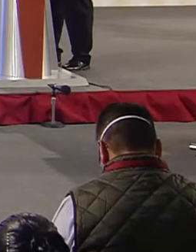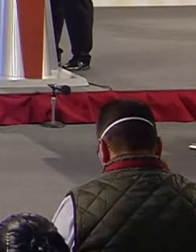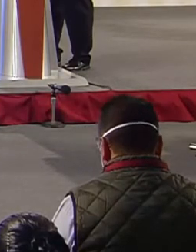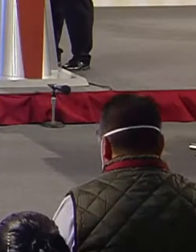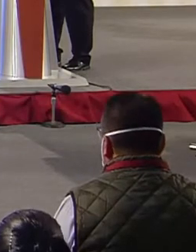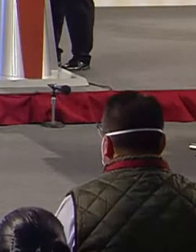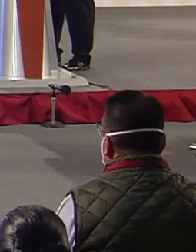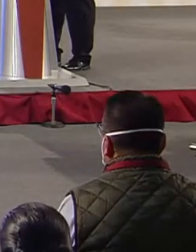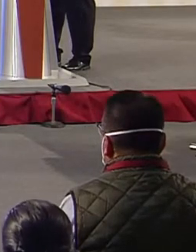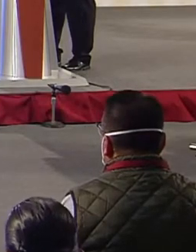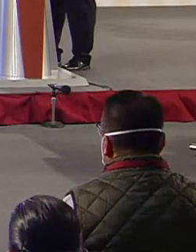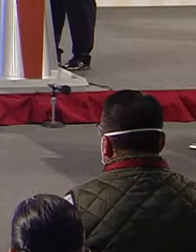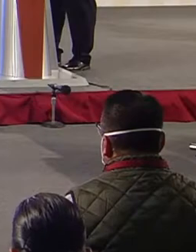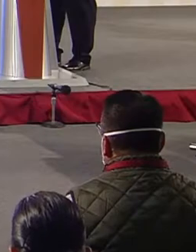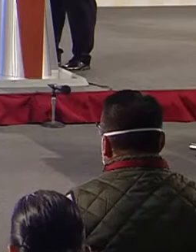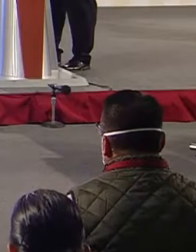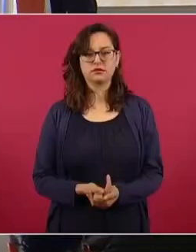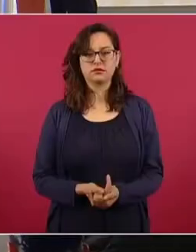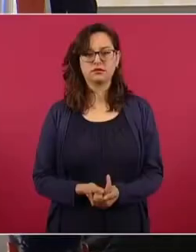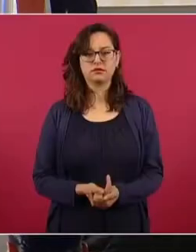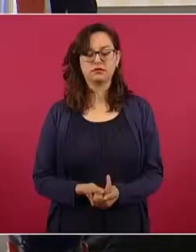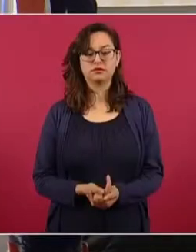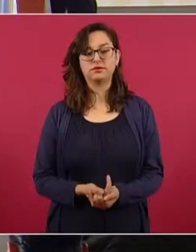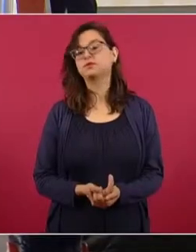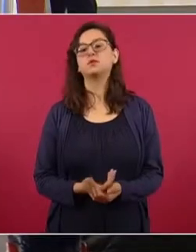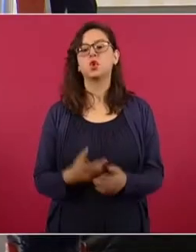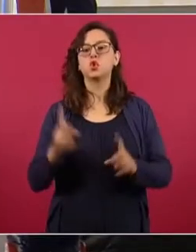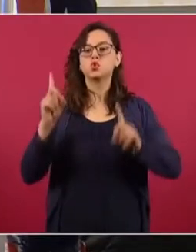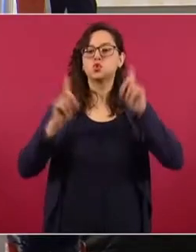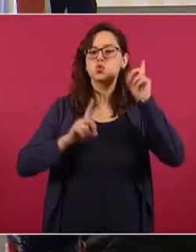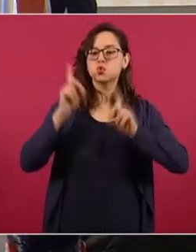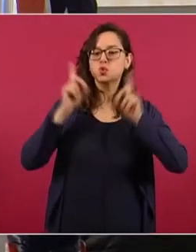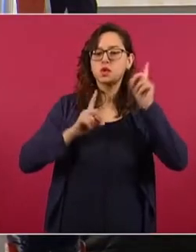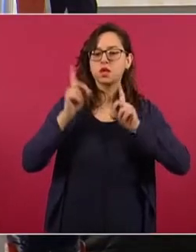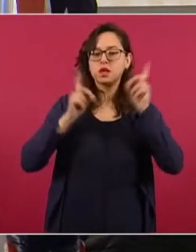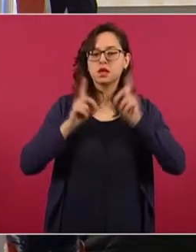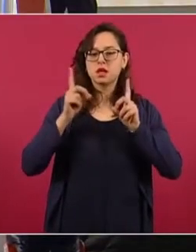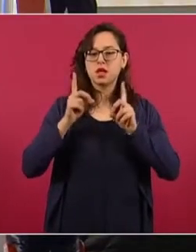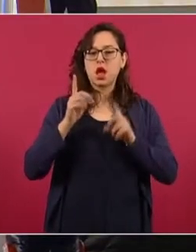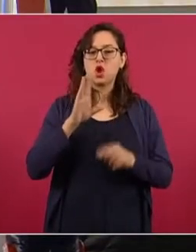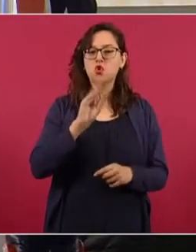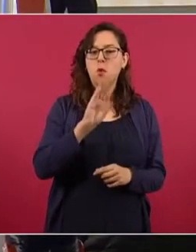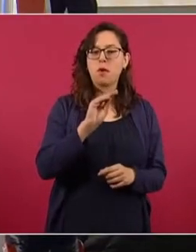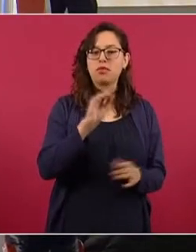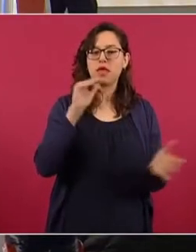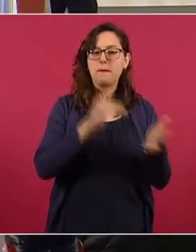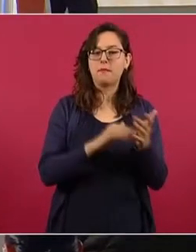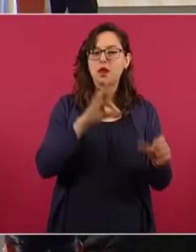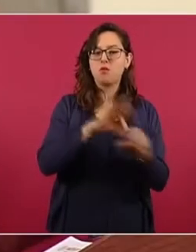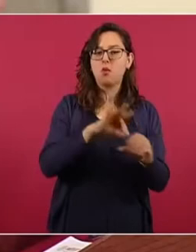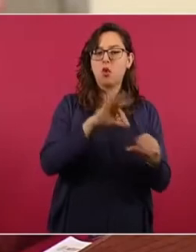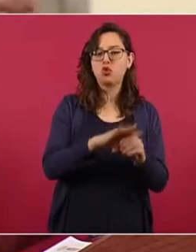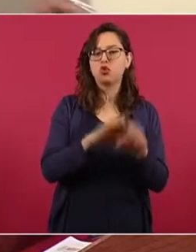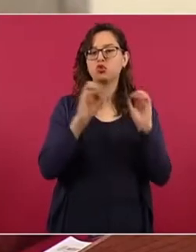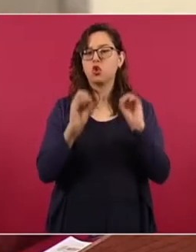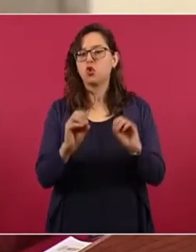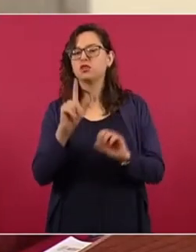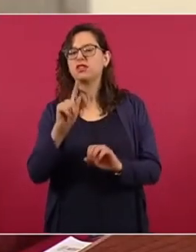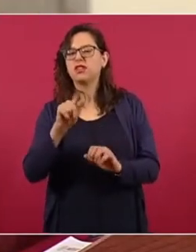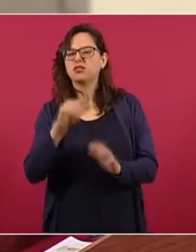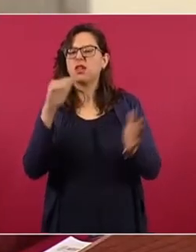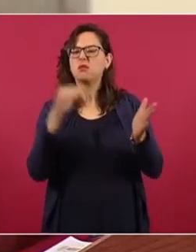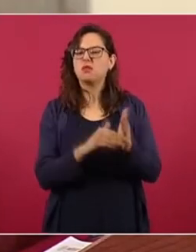Pero tengo la duda, a ver, si es 90 o 80 mil para, o 70 mil para ser